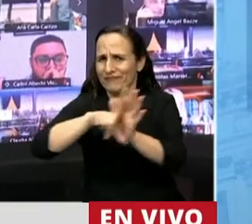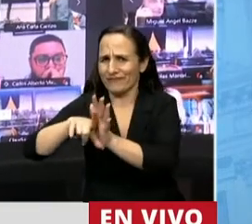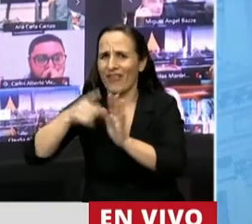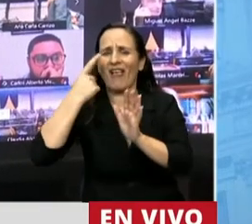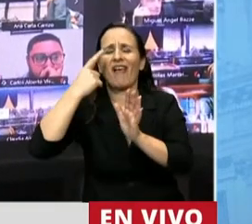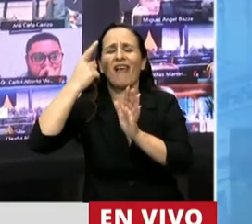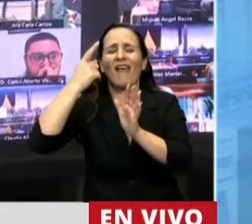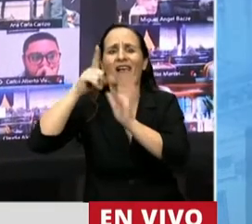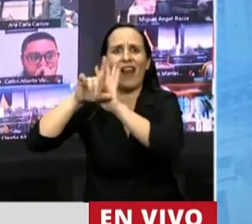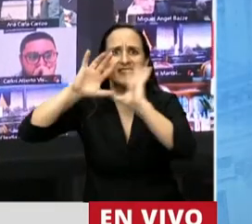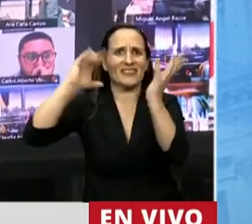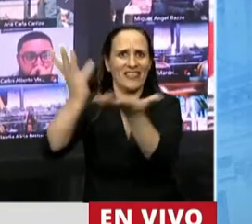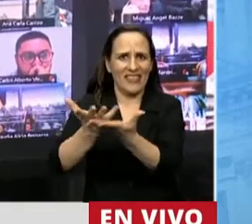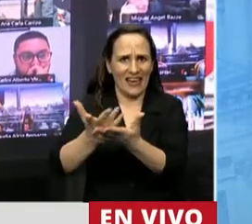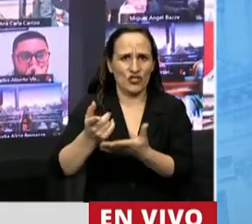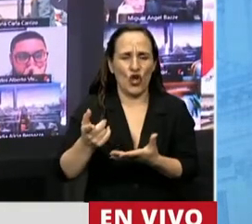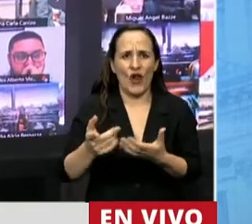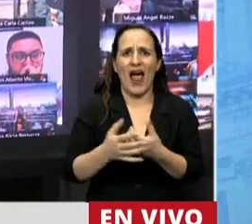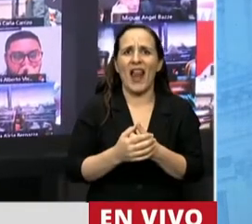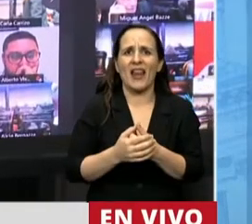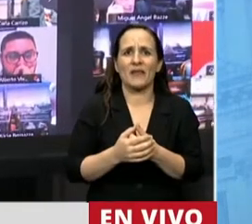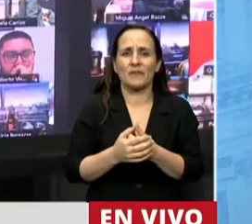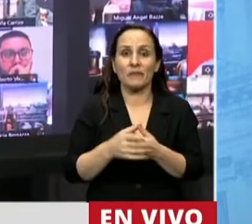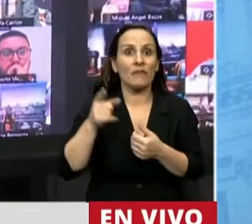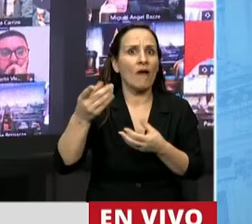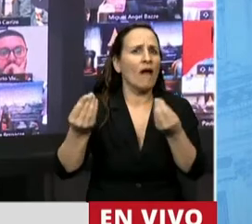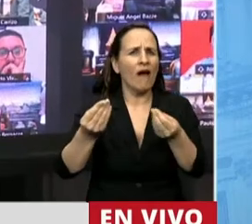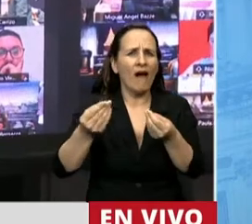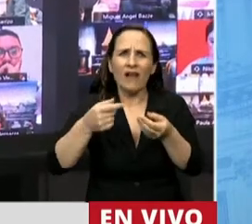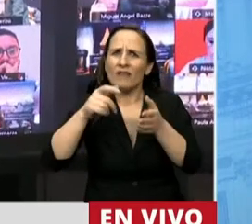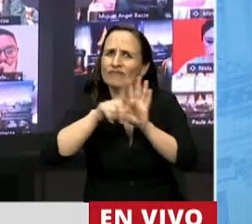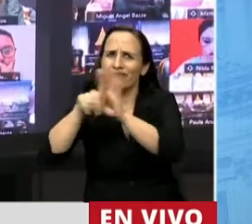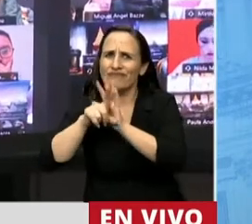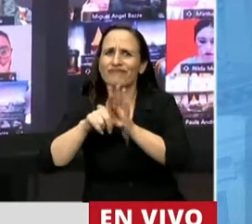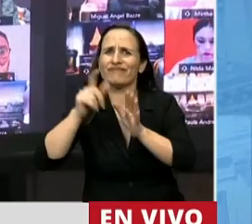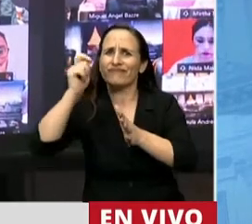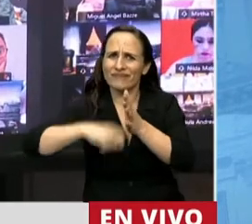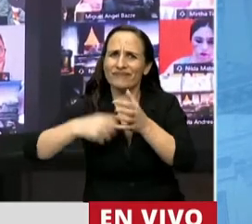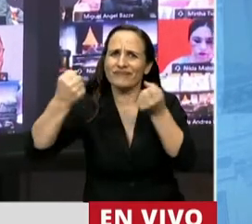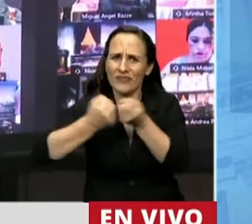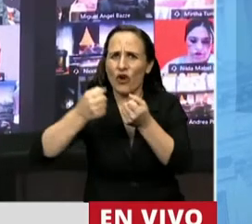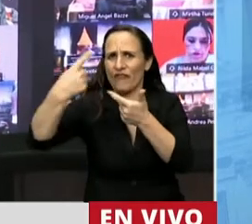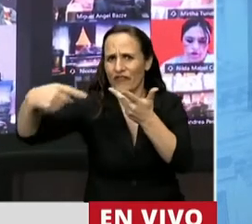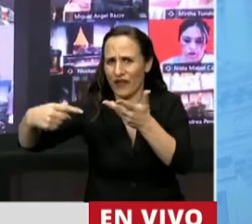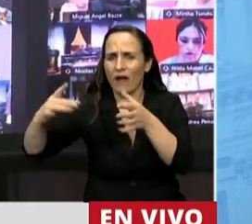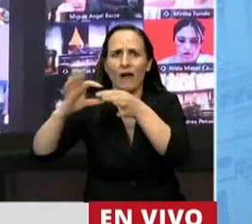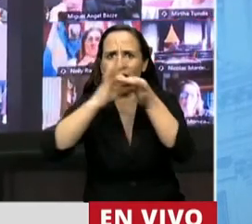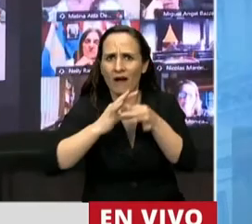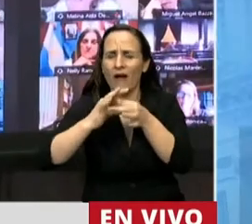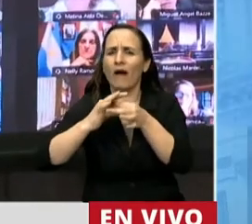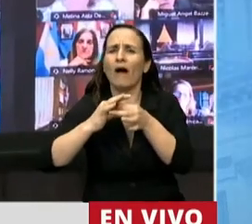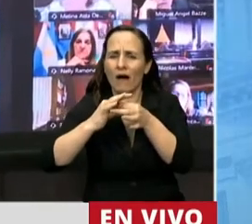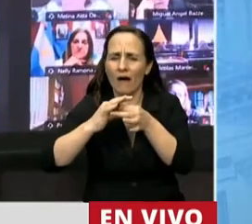internacional que se completa, digo, con la CEDAW y con el convenio de Belén de Pará, en donde nos